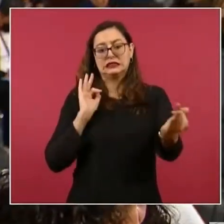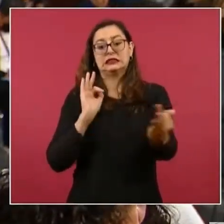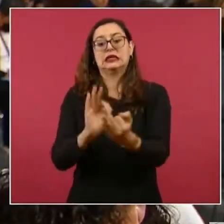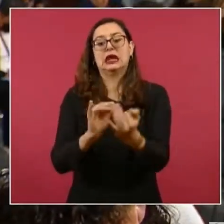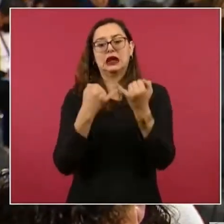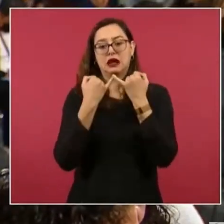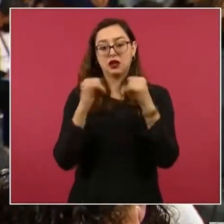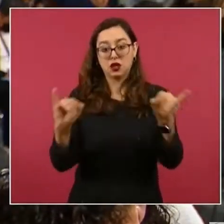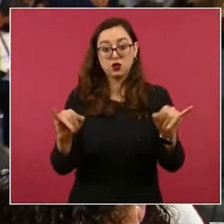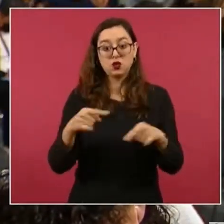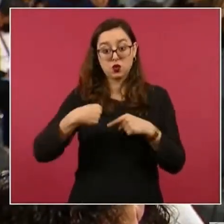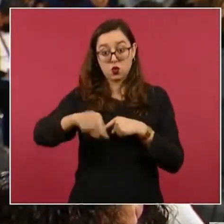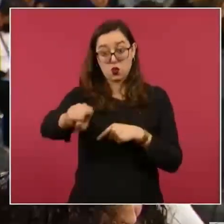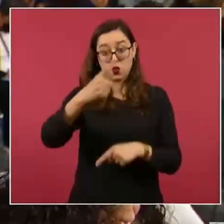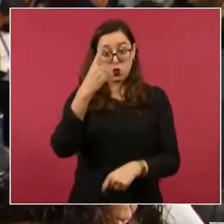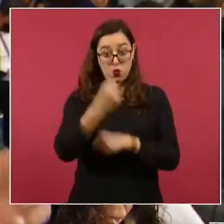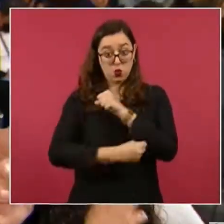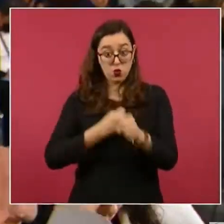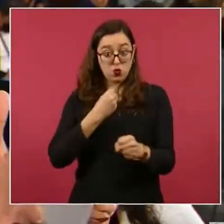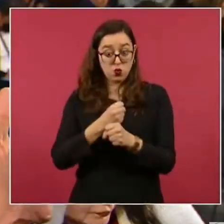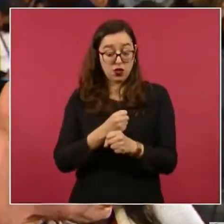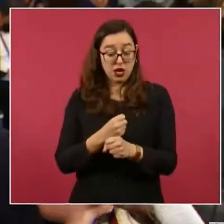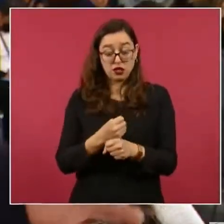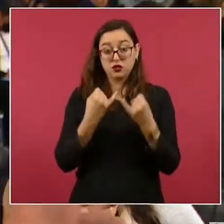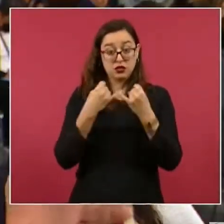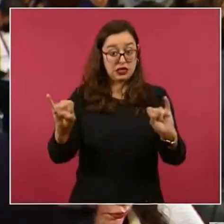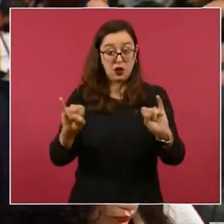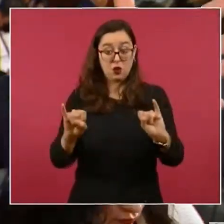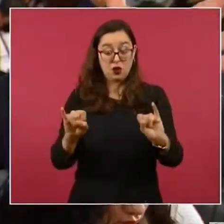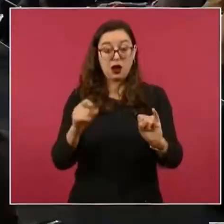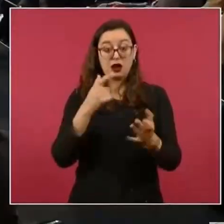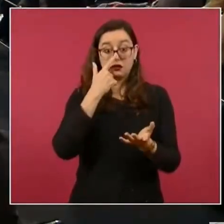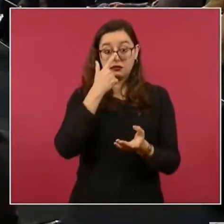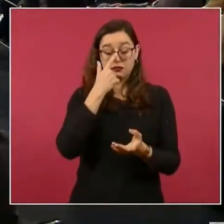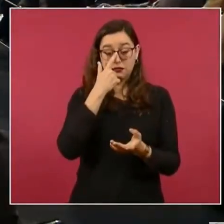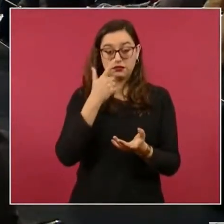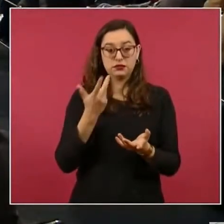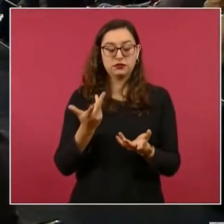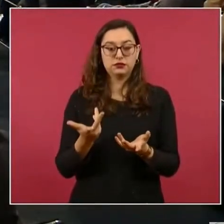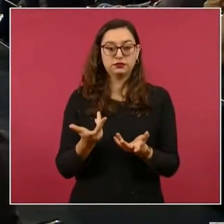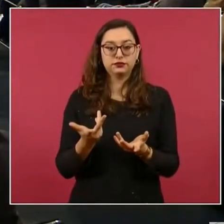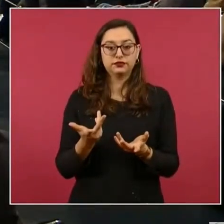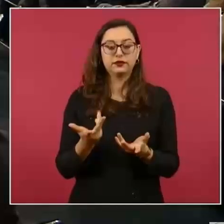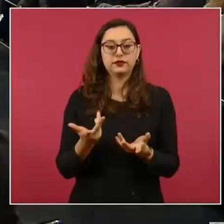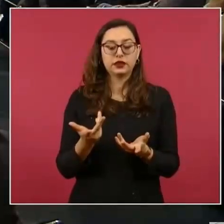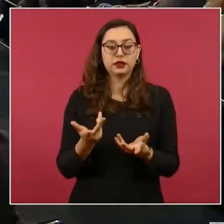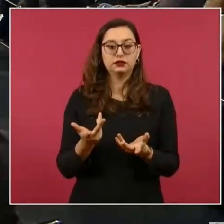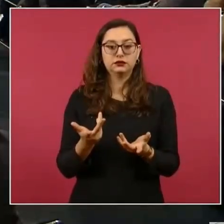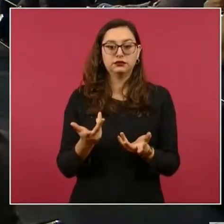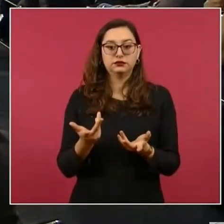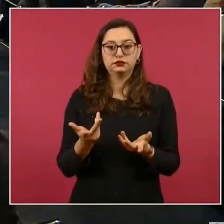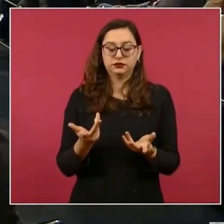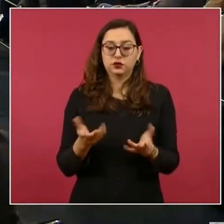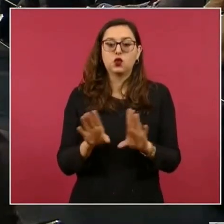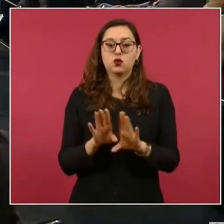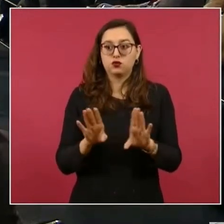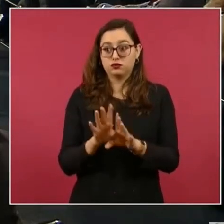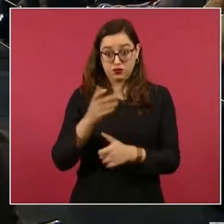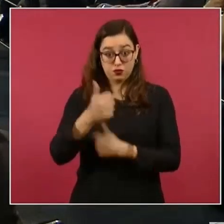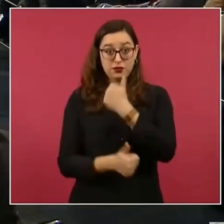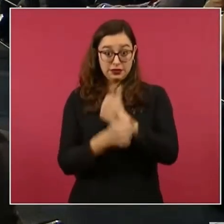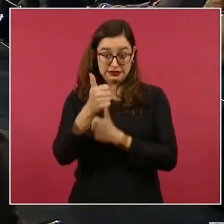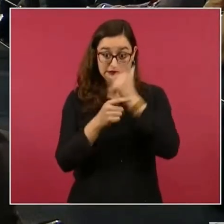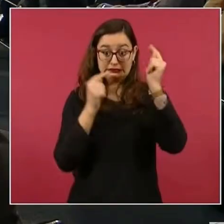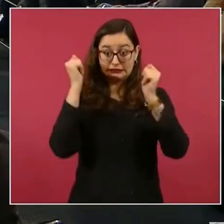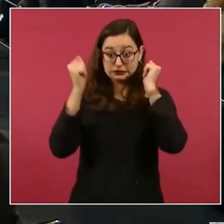inauguración, ya creo que este año tenemos previsto, o tiene previsto usted inaugurar el, ¿cómo se llama el tren? Y, pues, la competencia va a estar